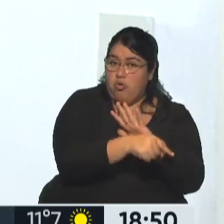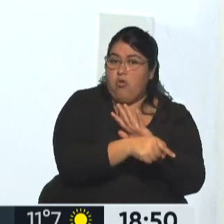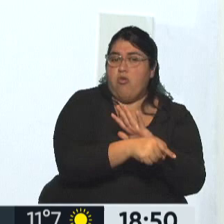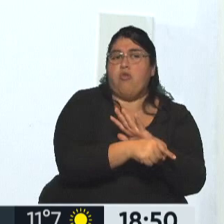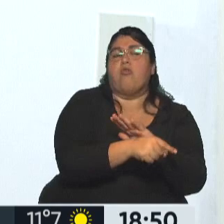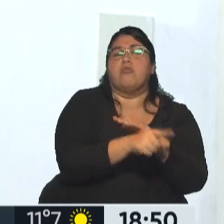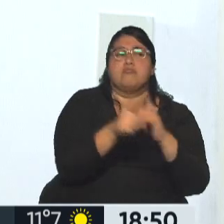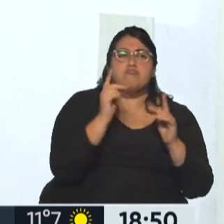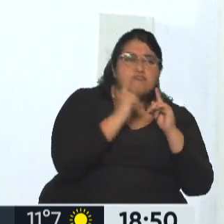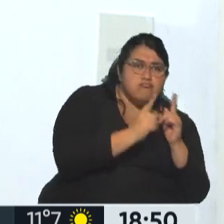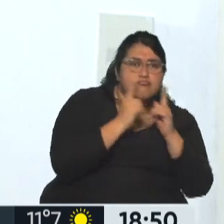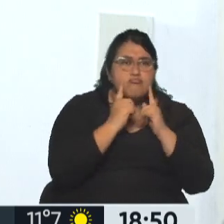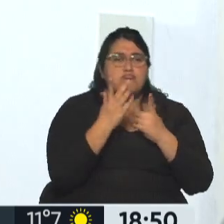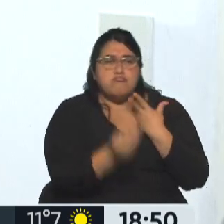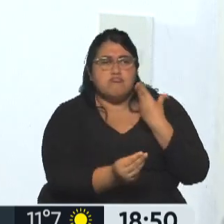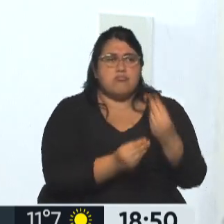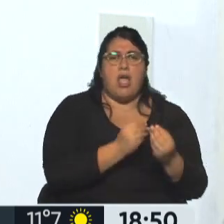respuesta, dando asistencia, dando acompañamiento.